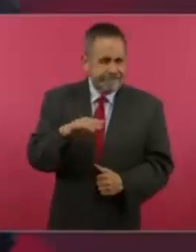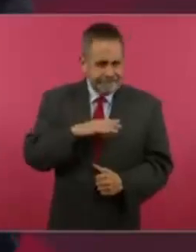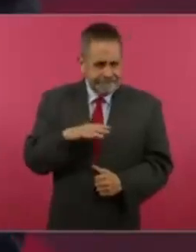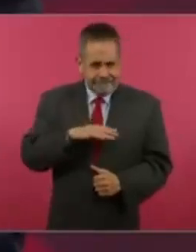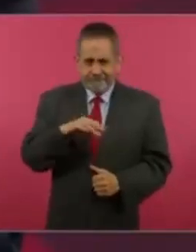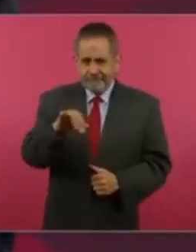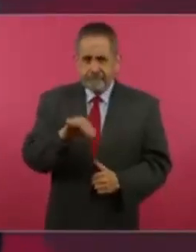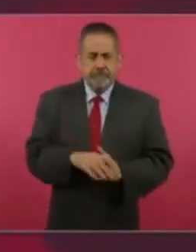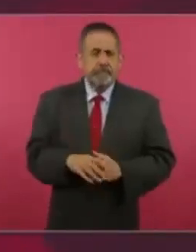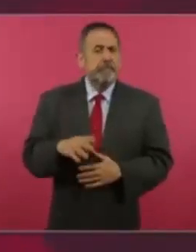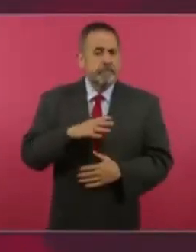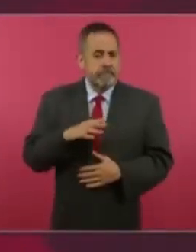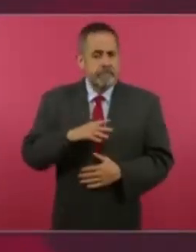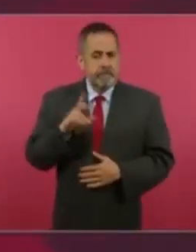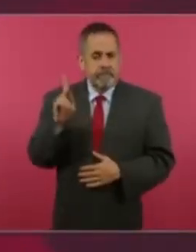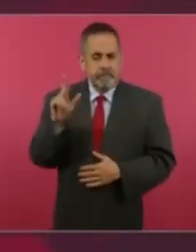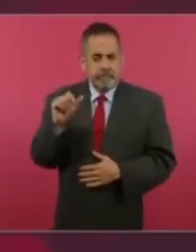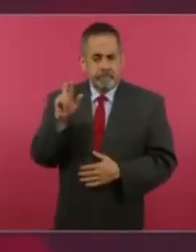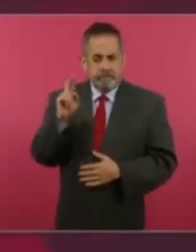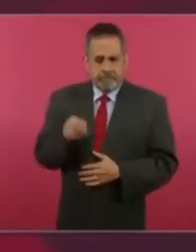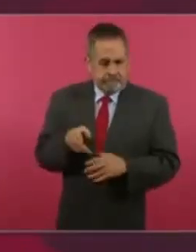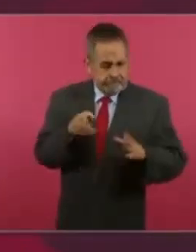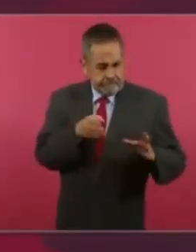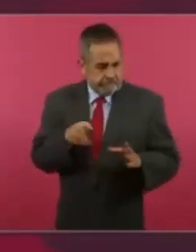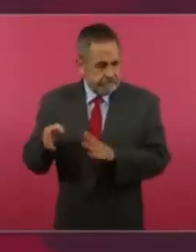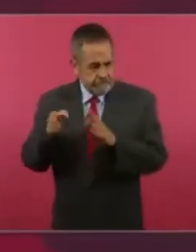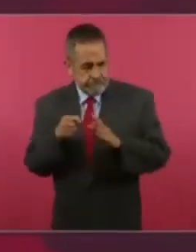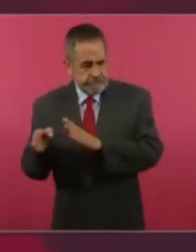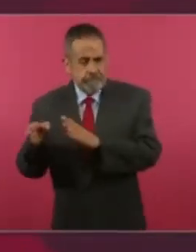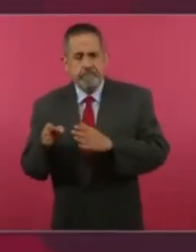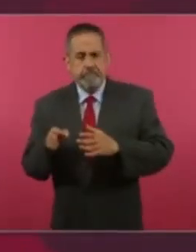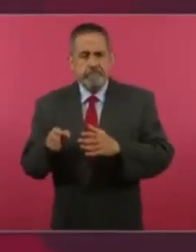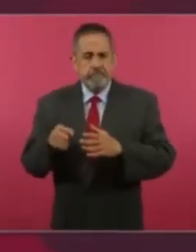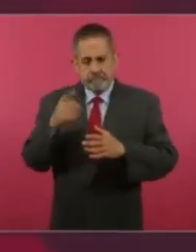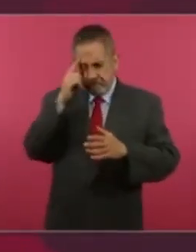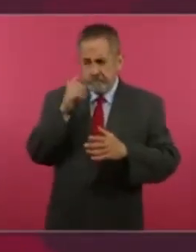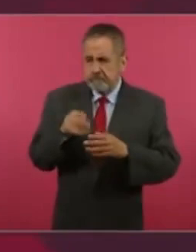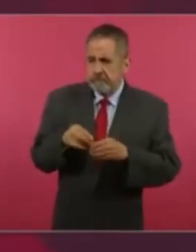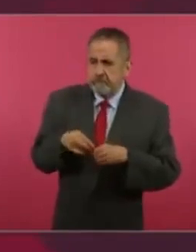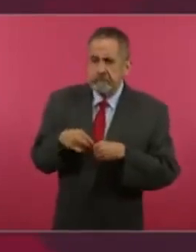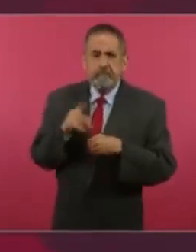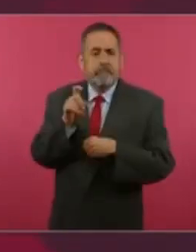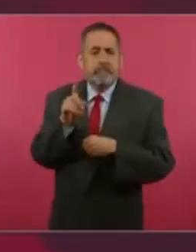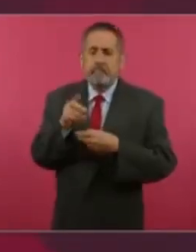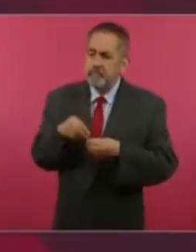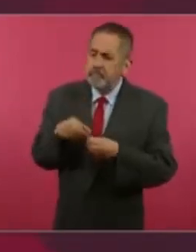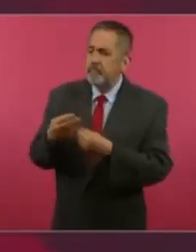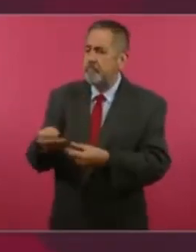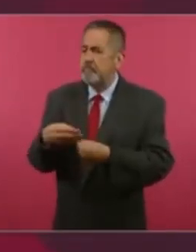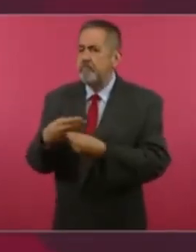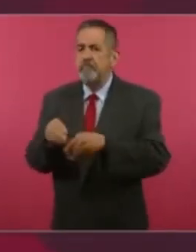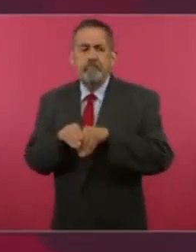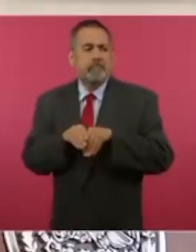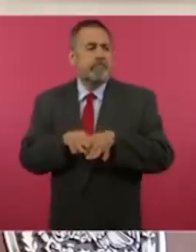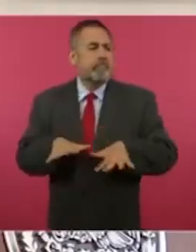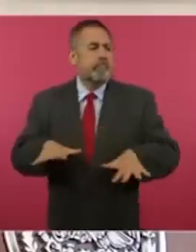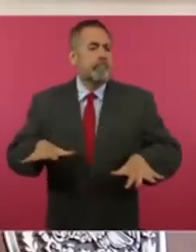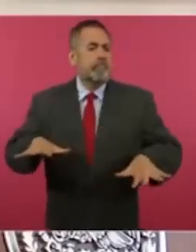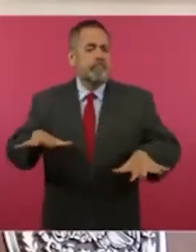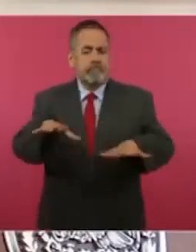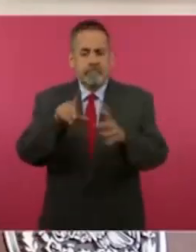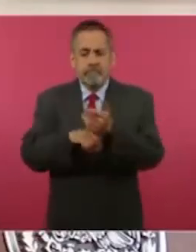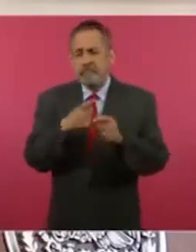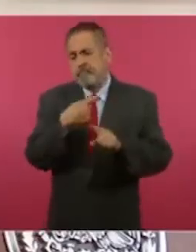Hay un plan para abastecer de agua a